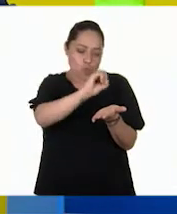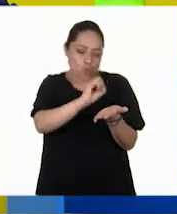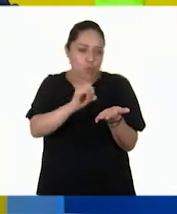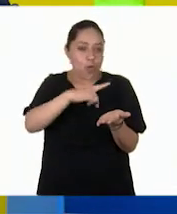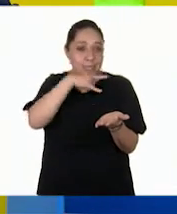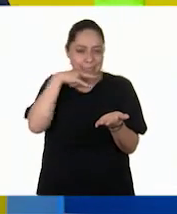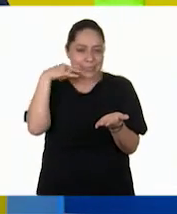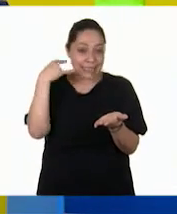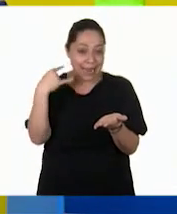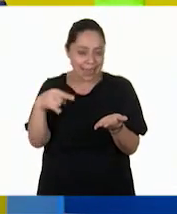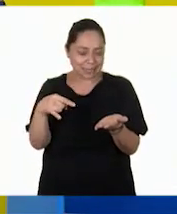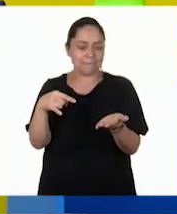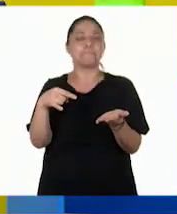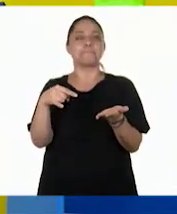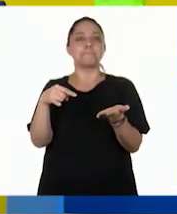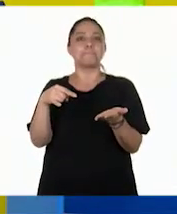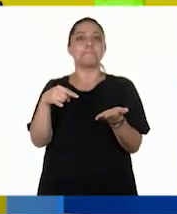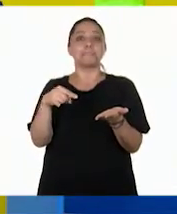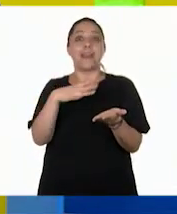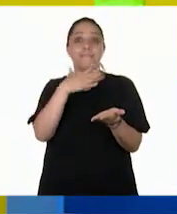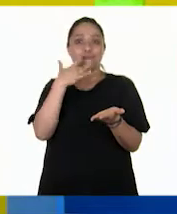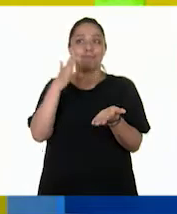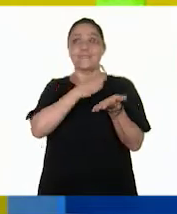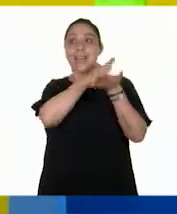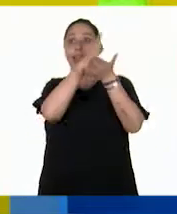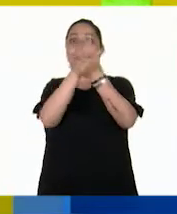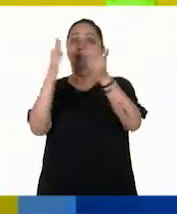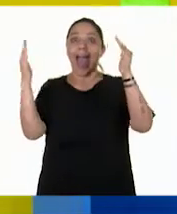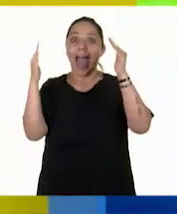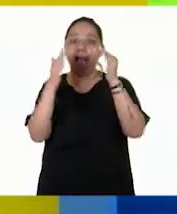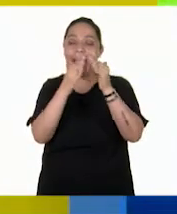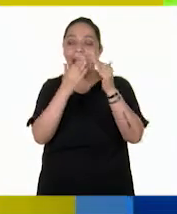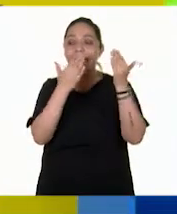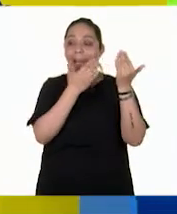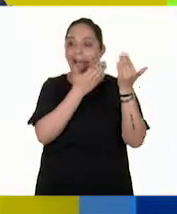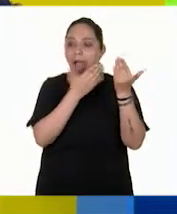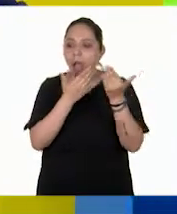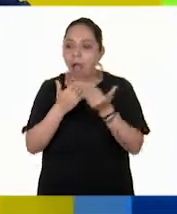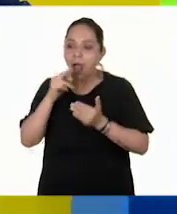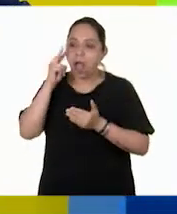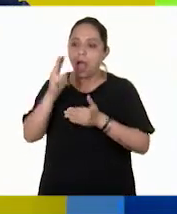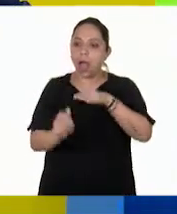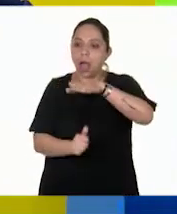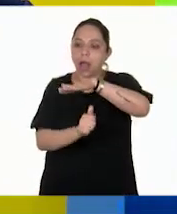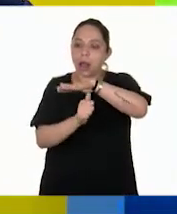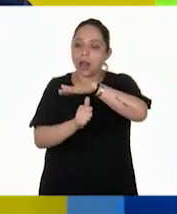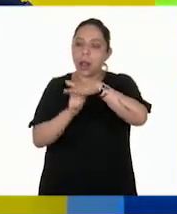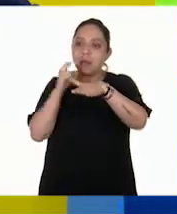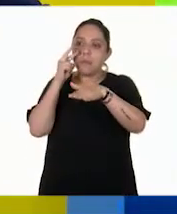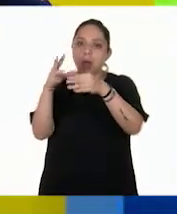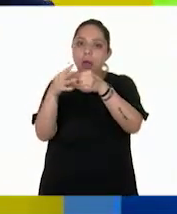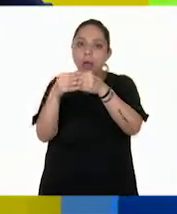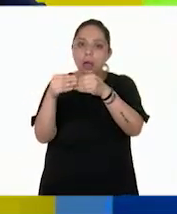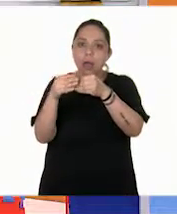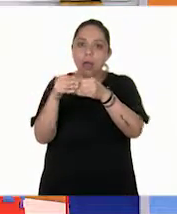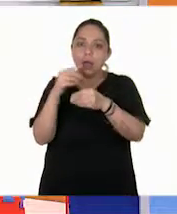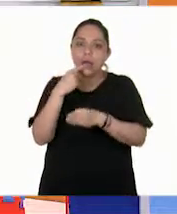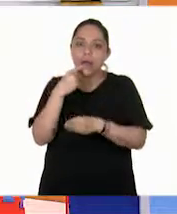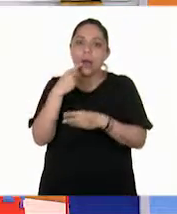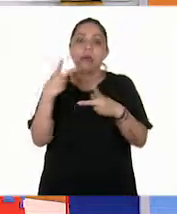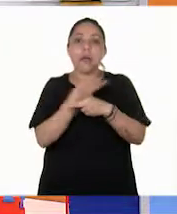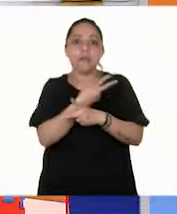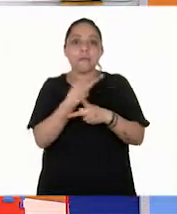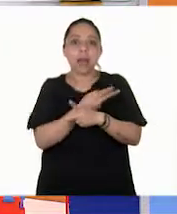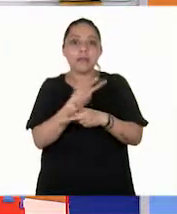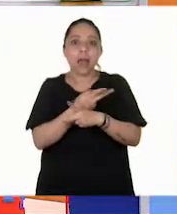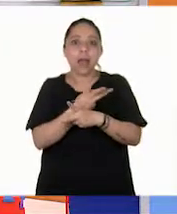qué rico. Entonces vas hacia tu casa, llegas y ves en la mesa y no hay fruta. ¿Qué pasa? Vas